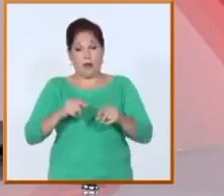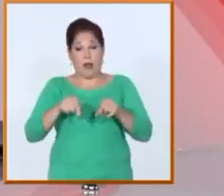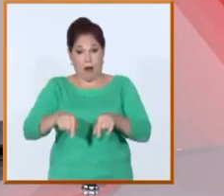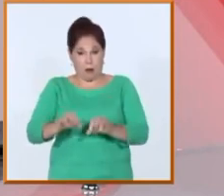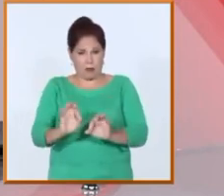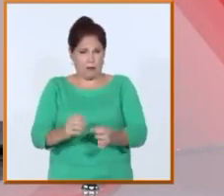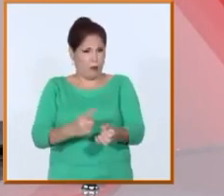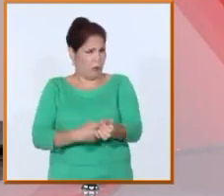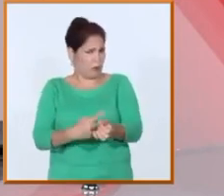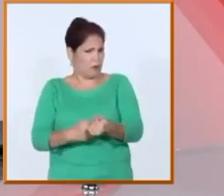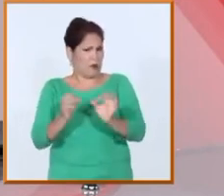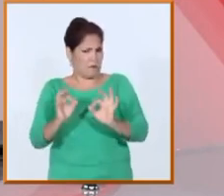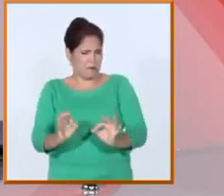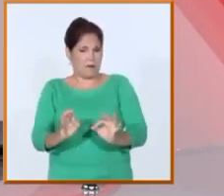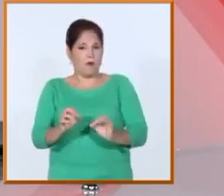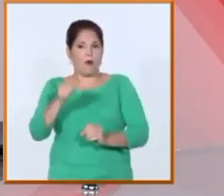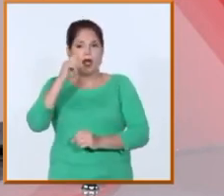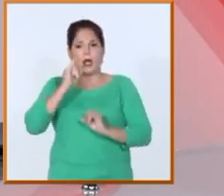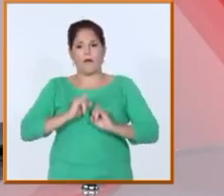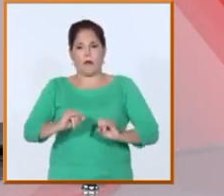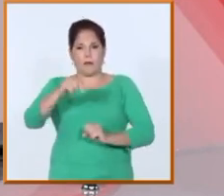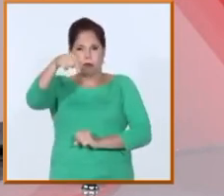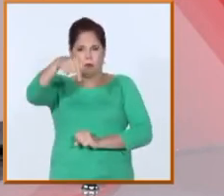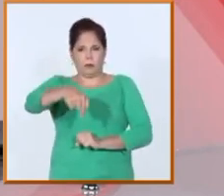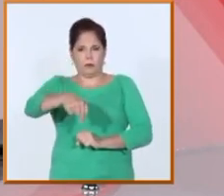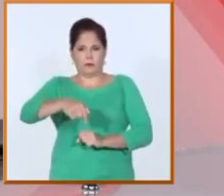como es habitual, ir a nuestra sección La Noticia del Día.